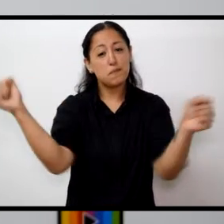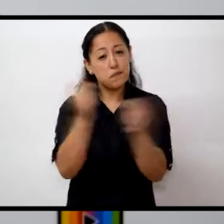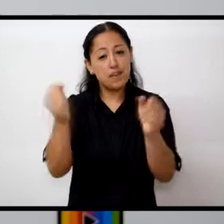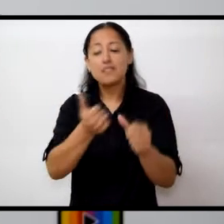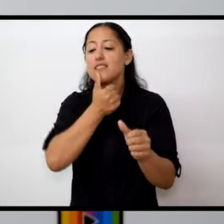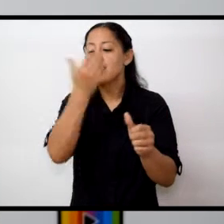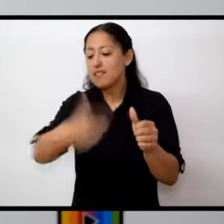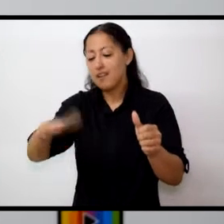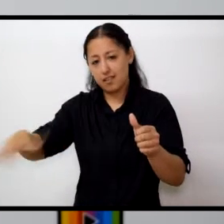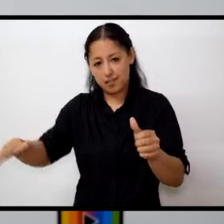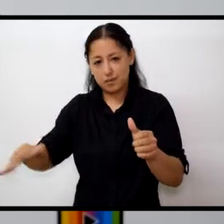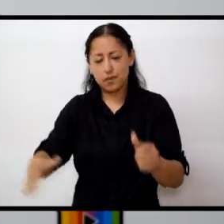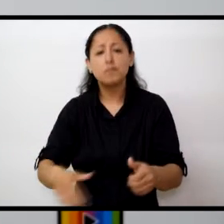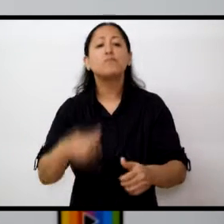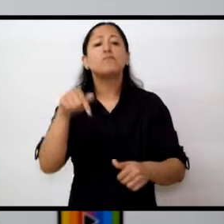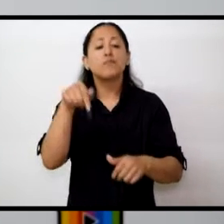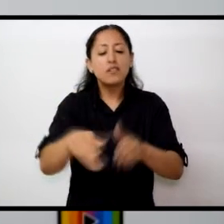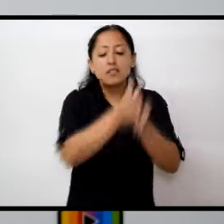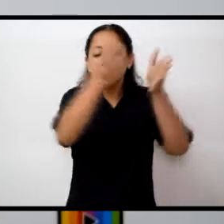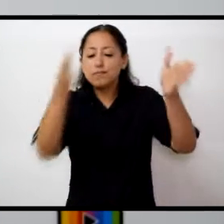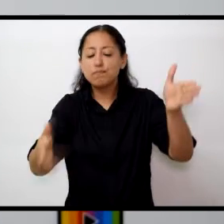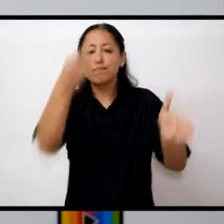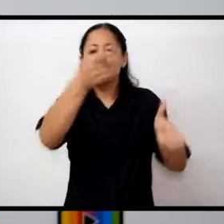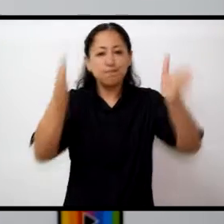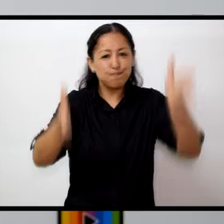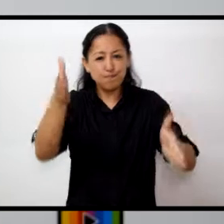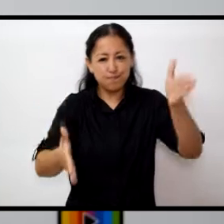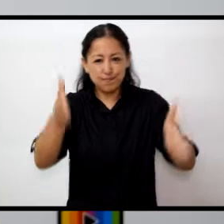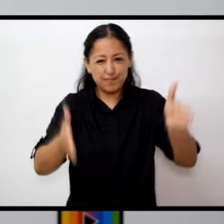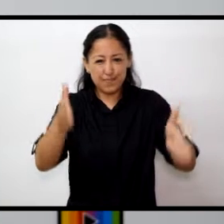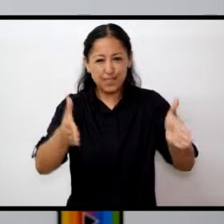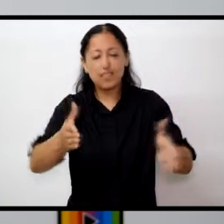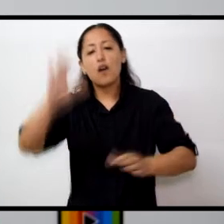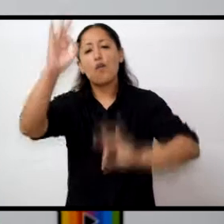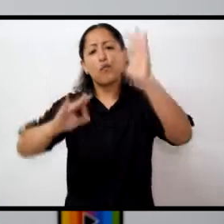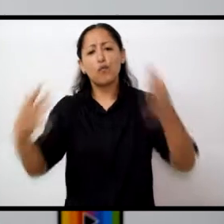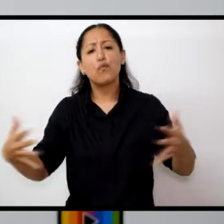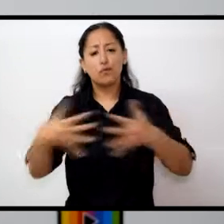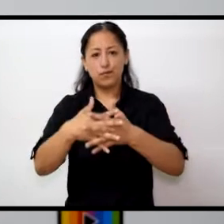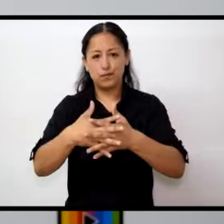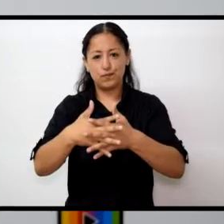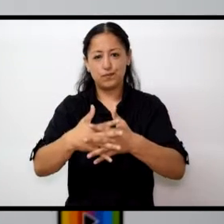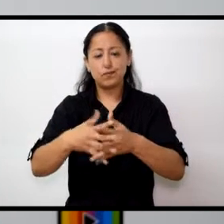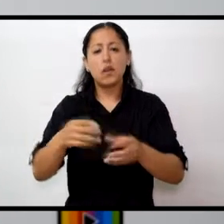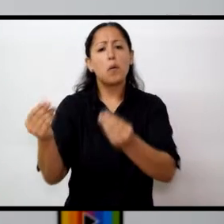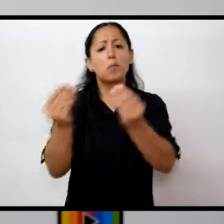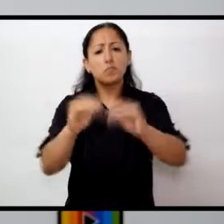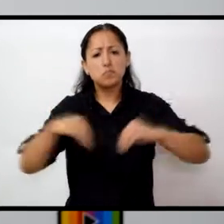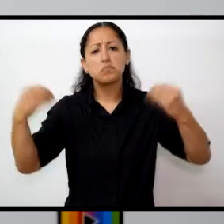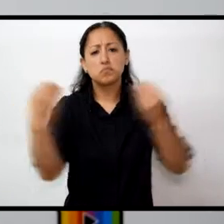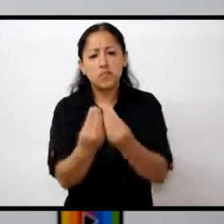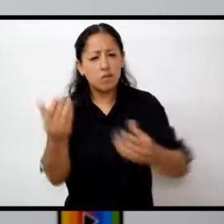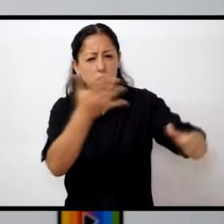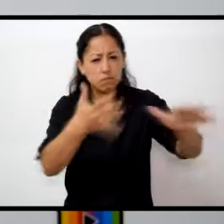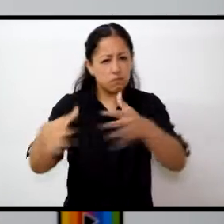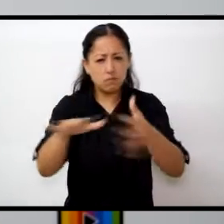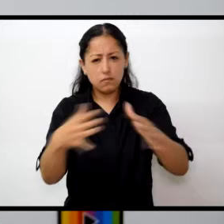Se trata de la primera etapa de esta obra que se realiza en el sector de Proyecto Fusión. El presupuesto oficial estimado en este caso asciende